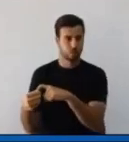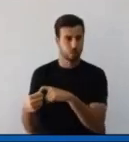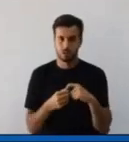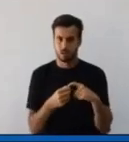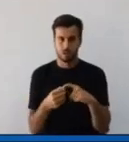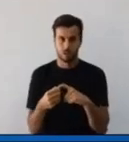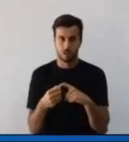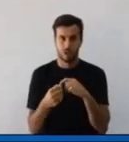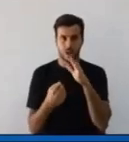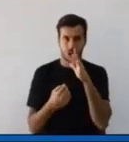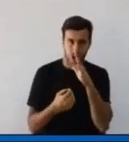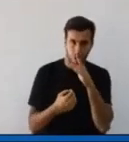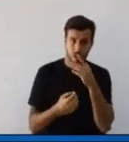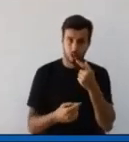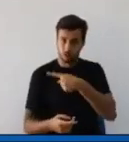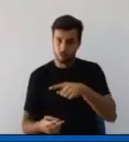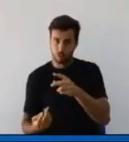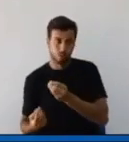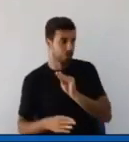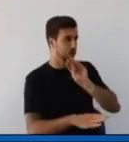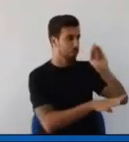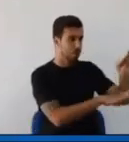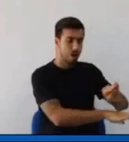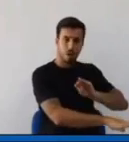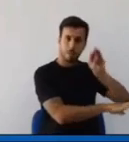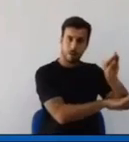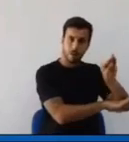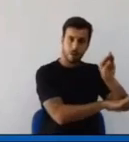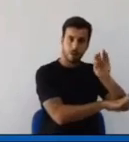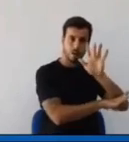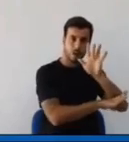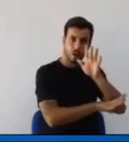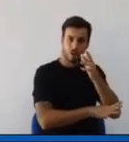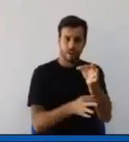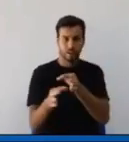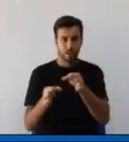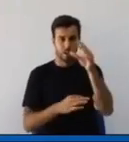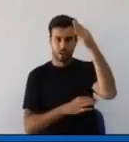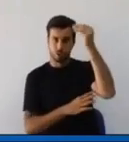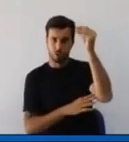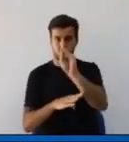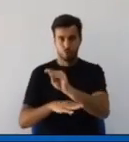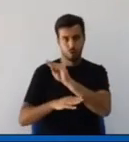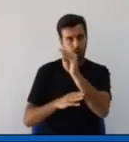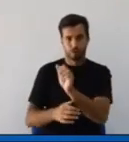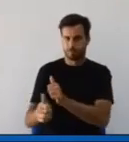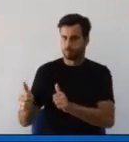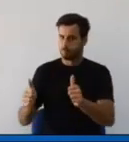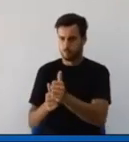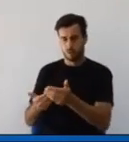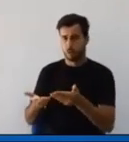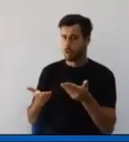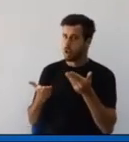Lanzarote y Fuerteventura se conviertan en un objetivo prioritario. No queremos estar mejor que nadie,